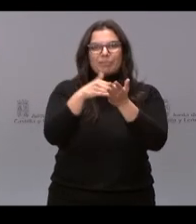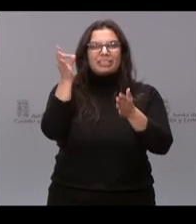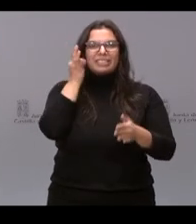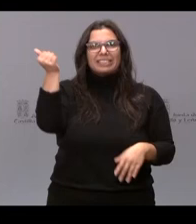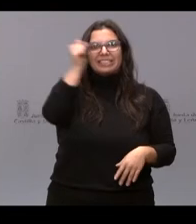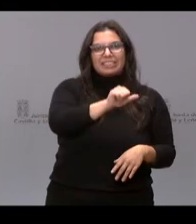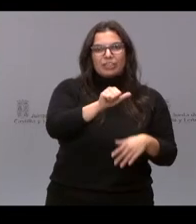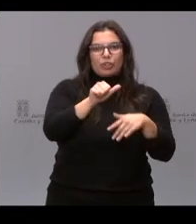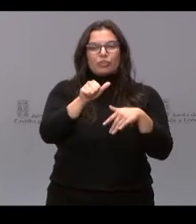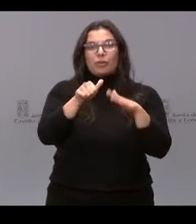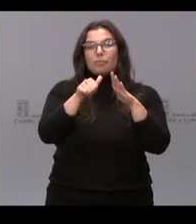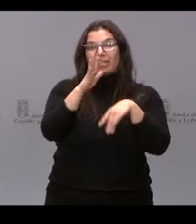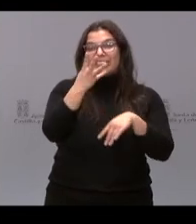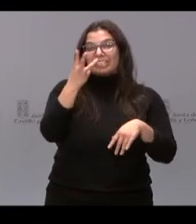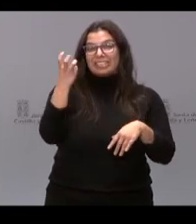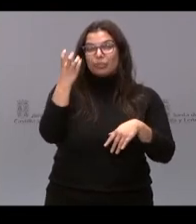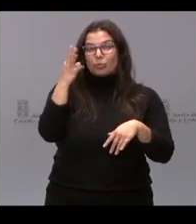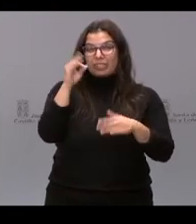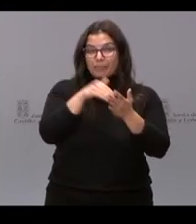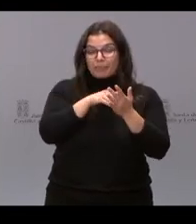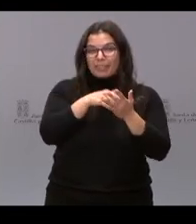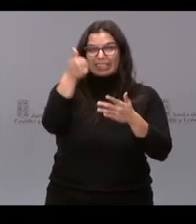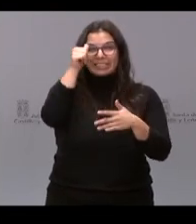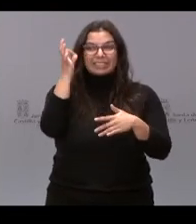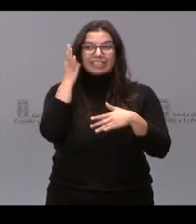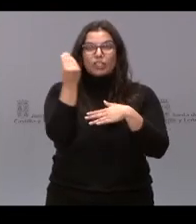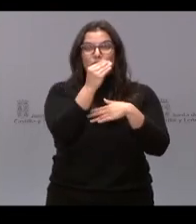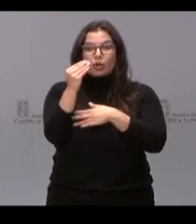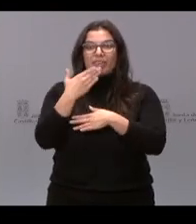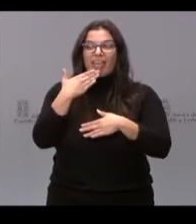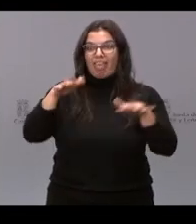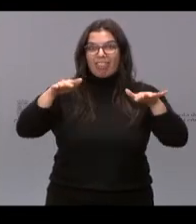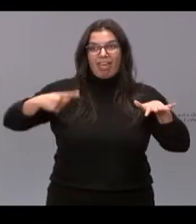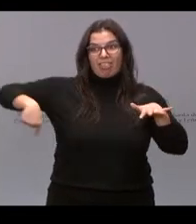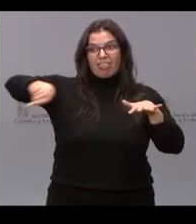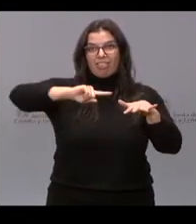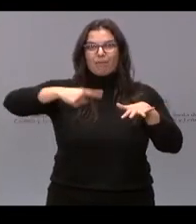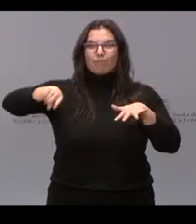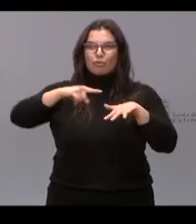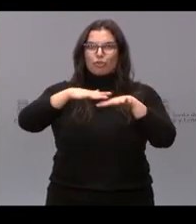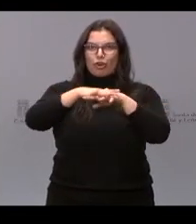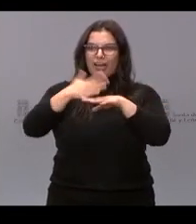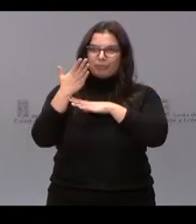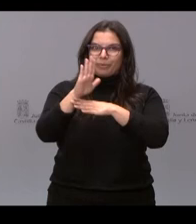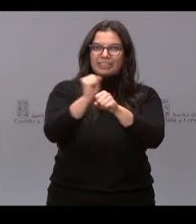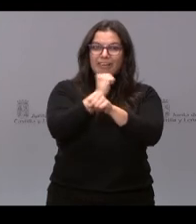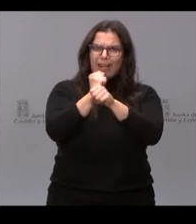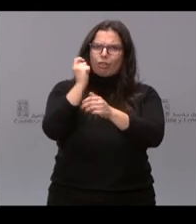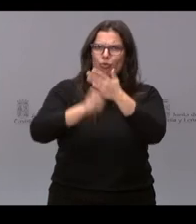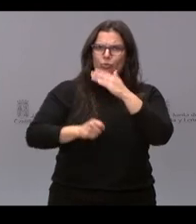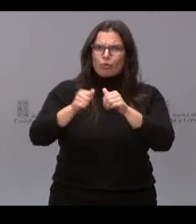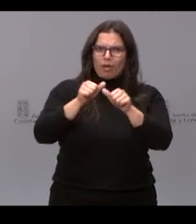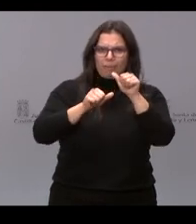y chicos, 340.000 chicos y chicas que están en vuestra edad. Pues ahora tenéis que trabajar muy duro,